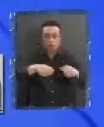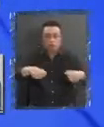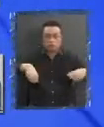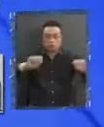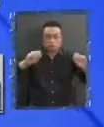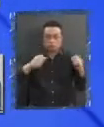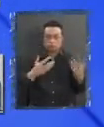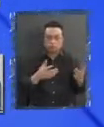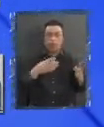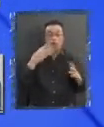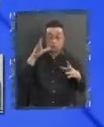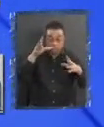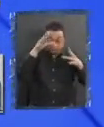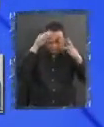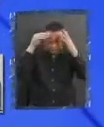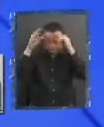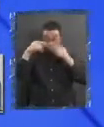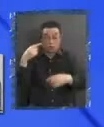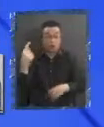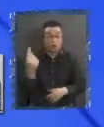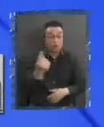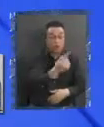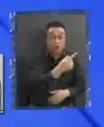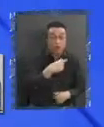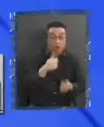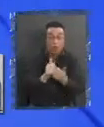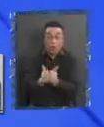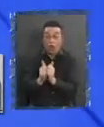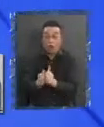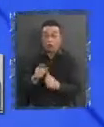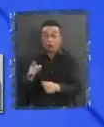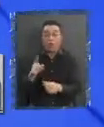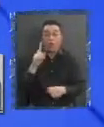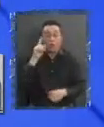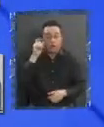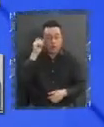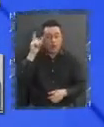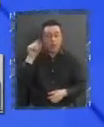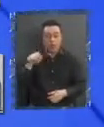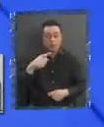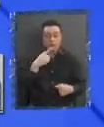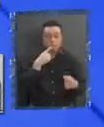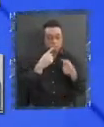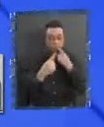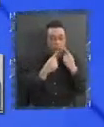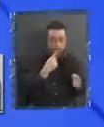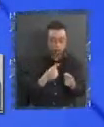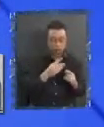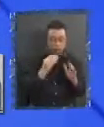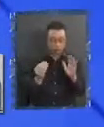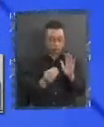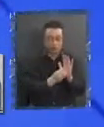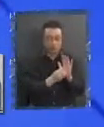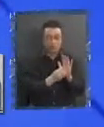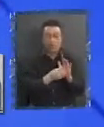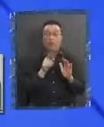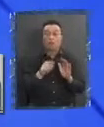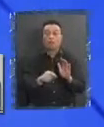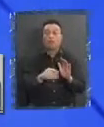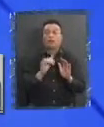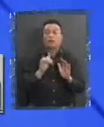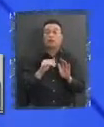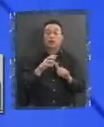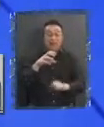comprensión del resto de nuestros compañeros en un momento quedó la consulta. Y a nivel de las